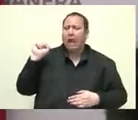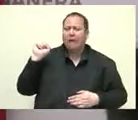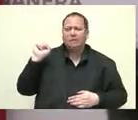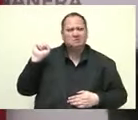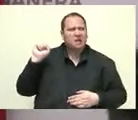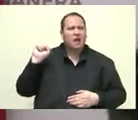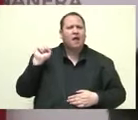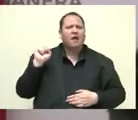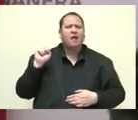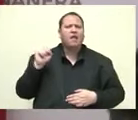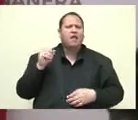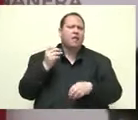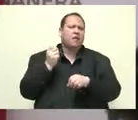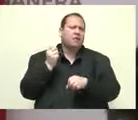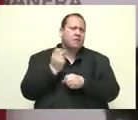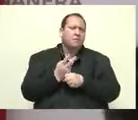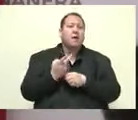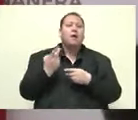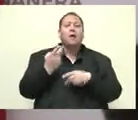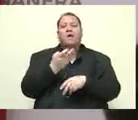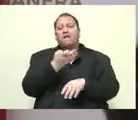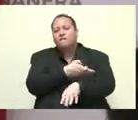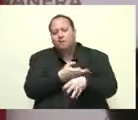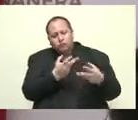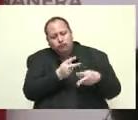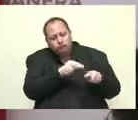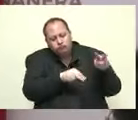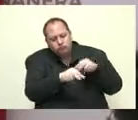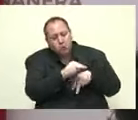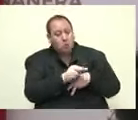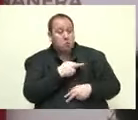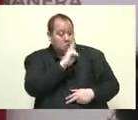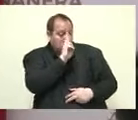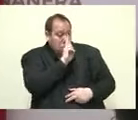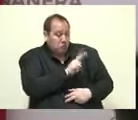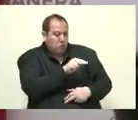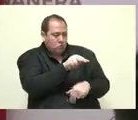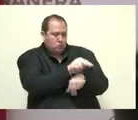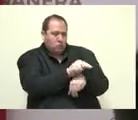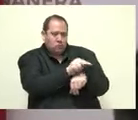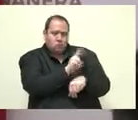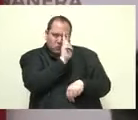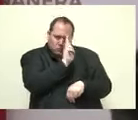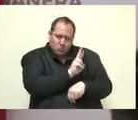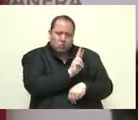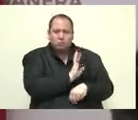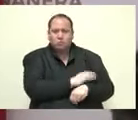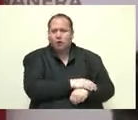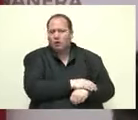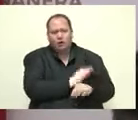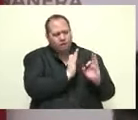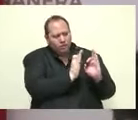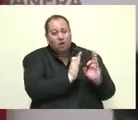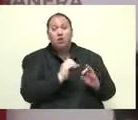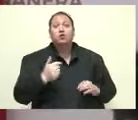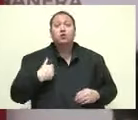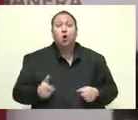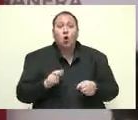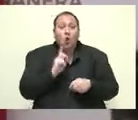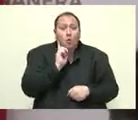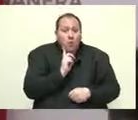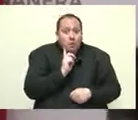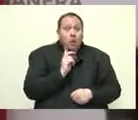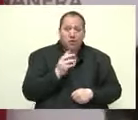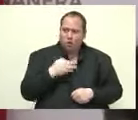sabíamos de la vigilia que estarían haciendo los familiares desde antes y la respetamos, la respetamos no solamente como gobernadora,